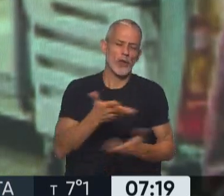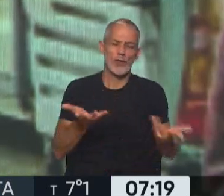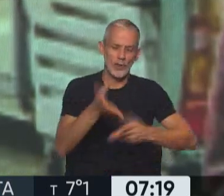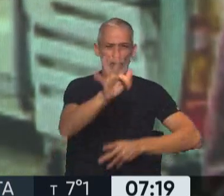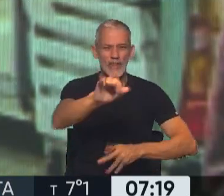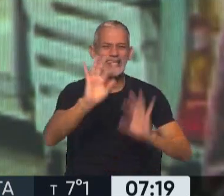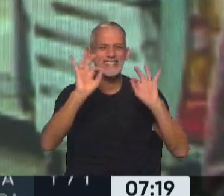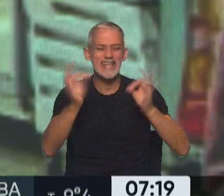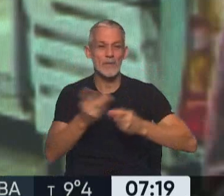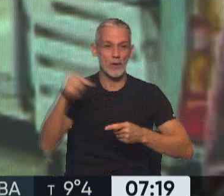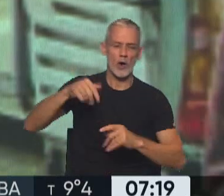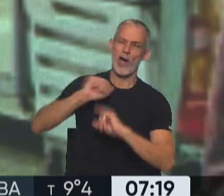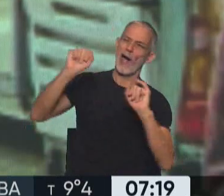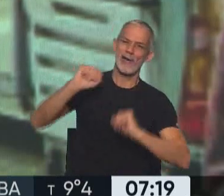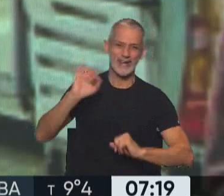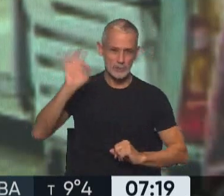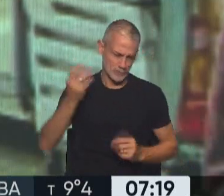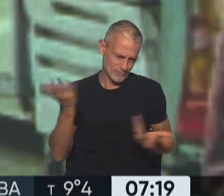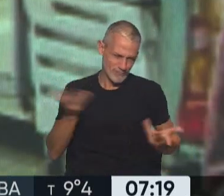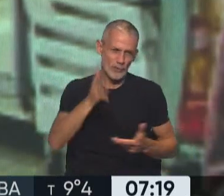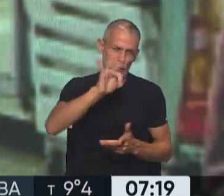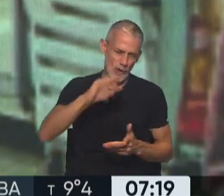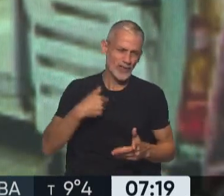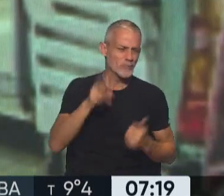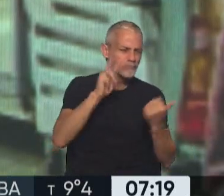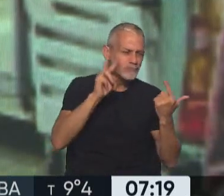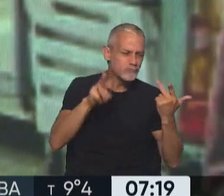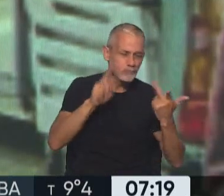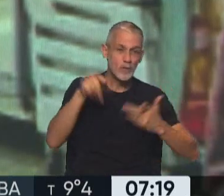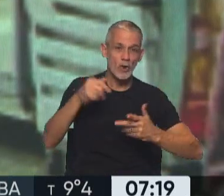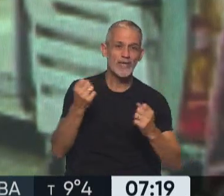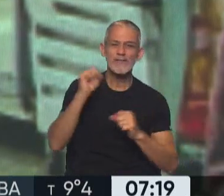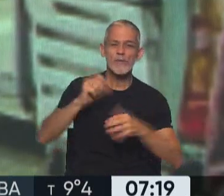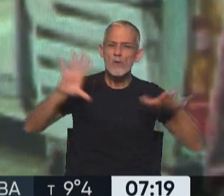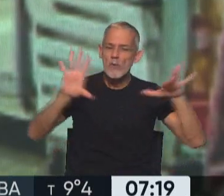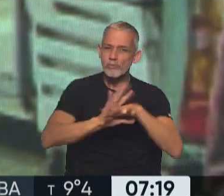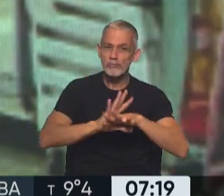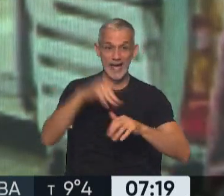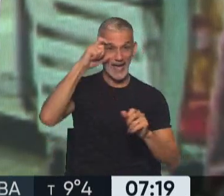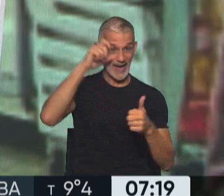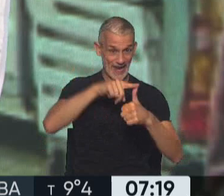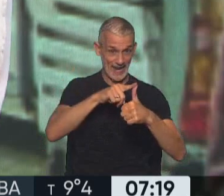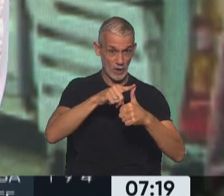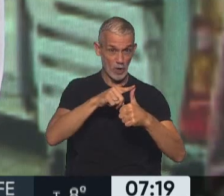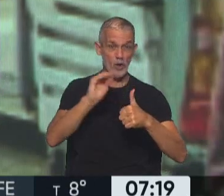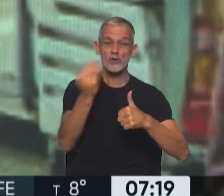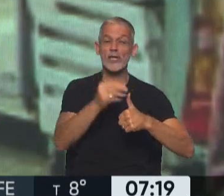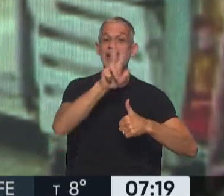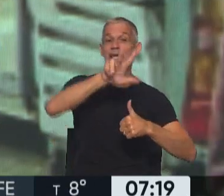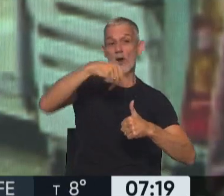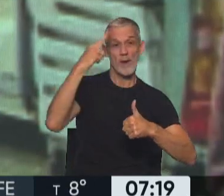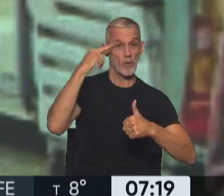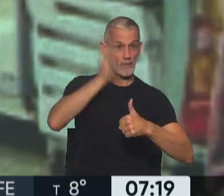solo hoy que sale el número del INDEC, pero bueno, hoy sin duda es el dato del día. Recordemos, en enero la inflación había sido 3